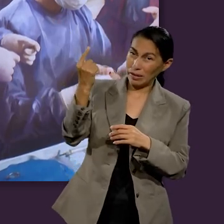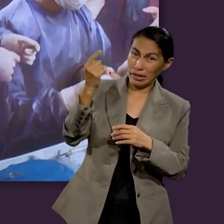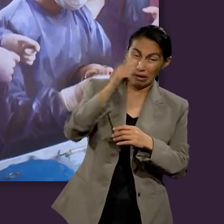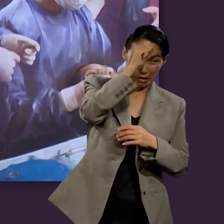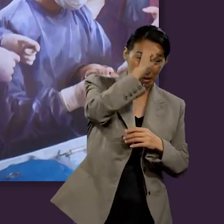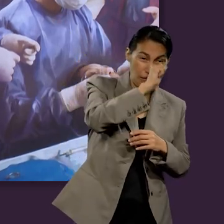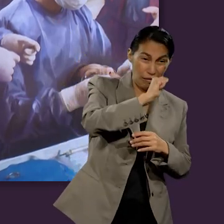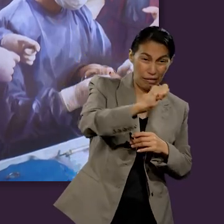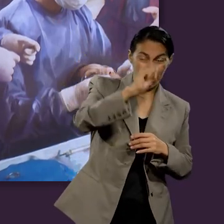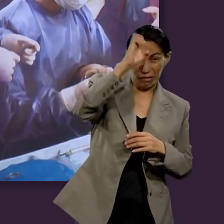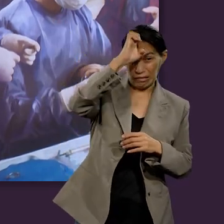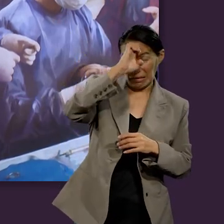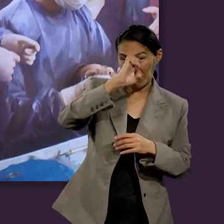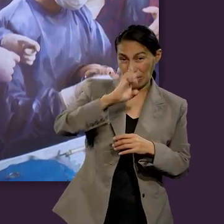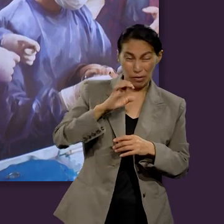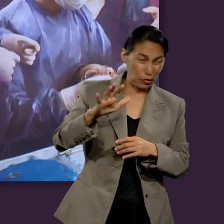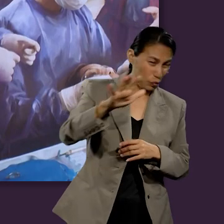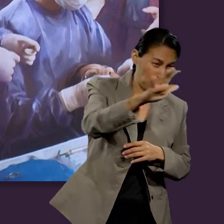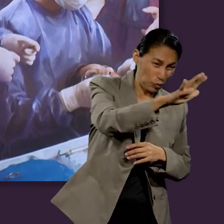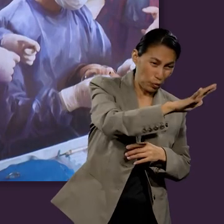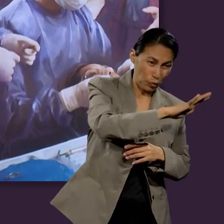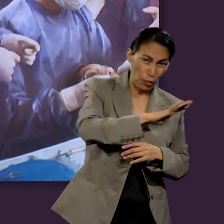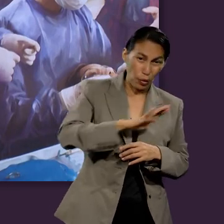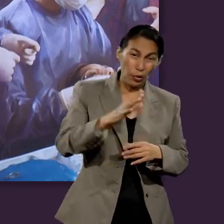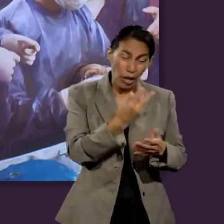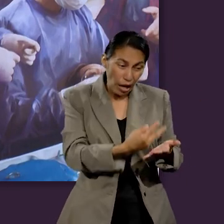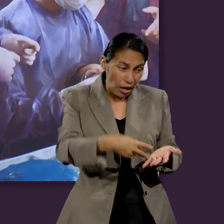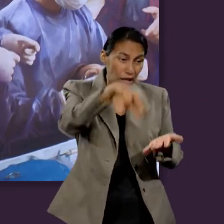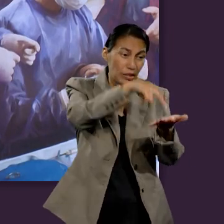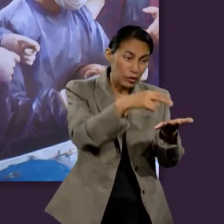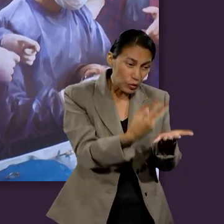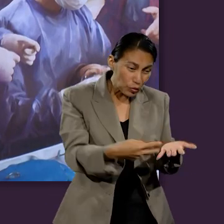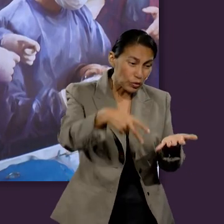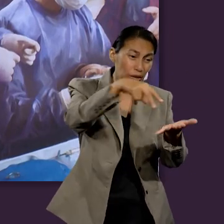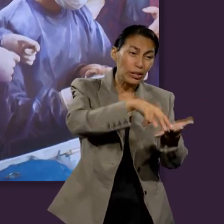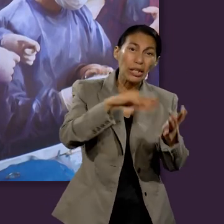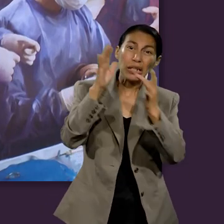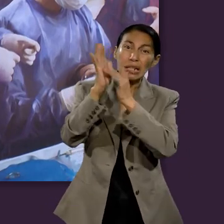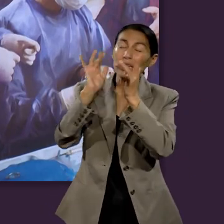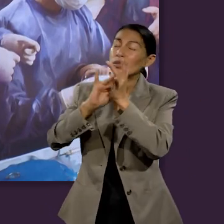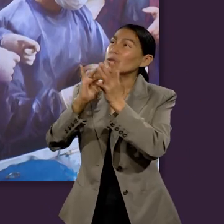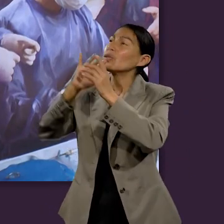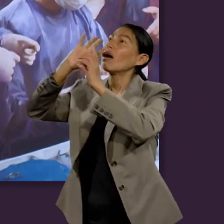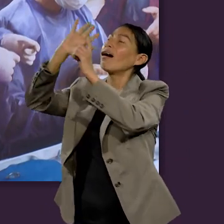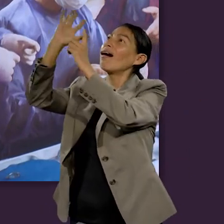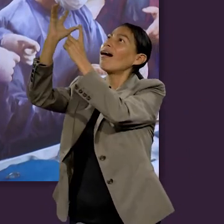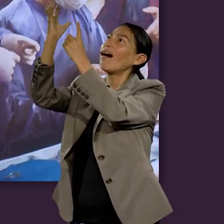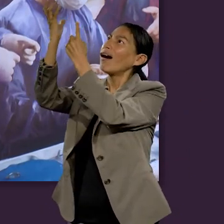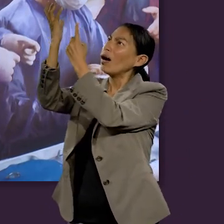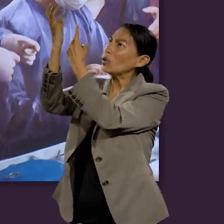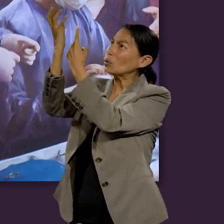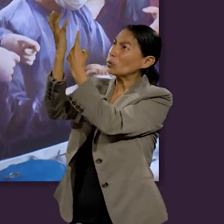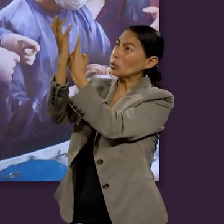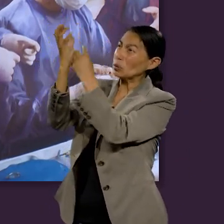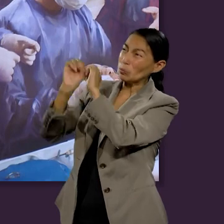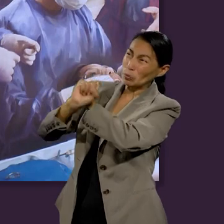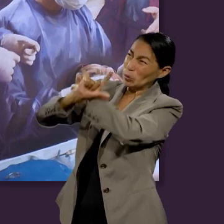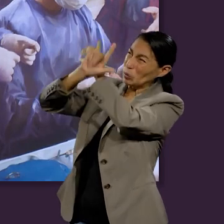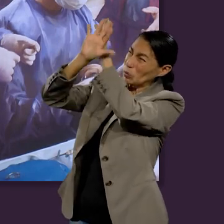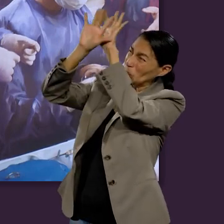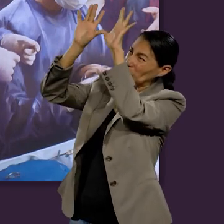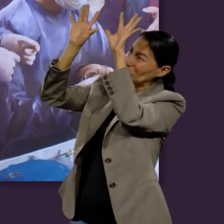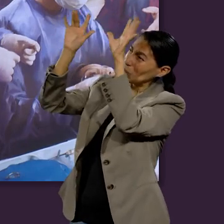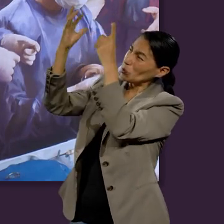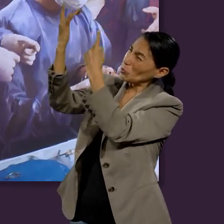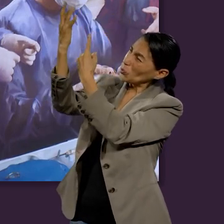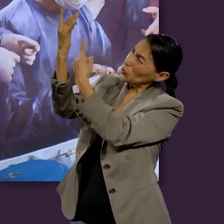y toda la humanidad, desde Adán hasta el último ser humano que haya nacido, todos resucitan para contemplar ese evento. Entonces,